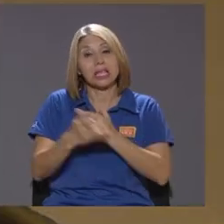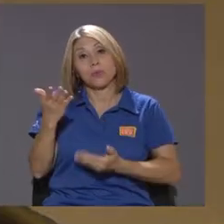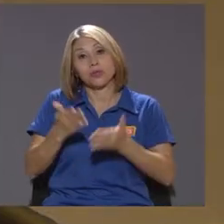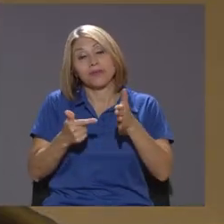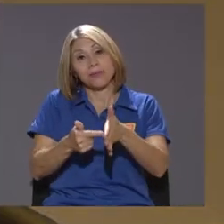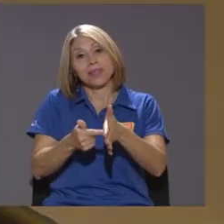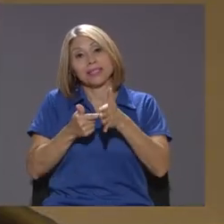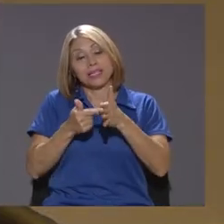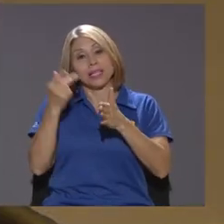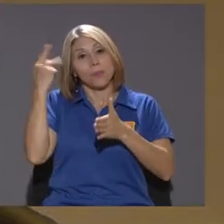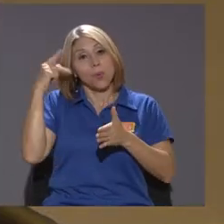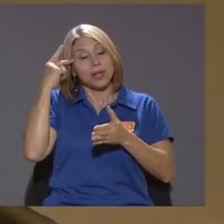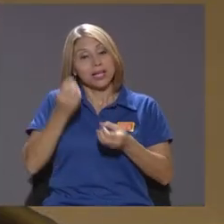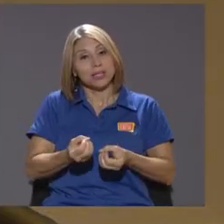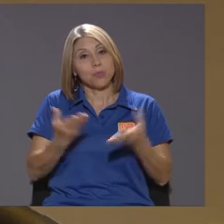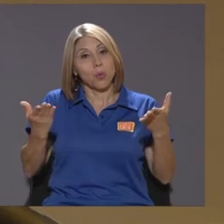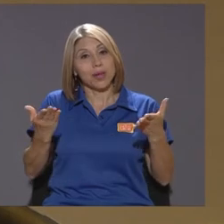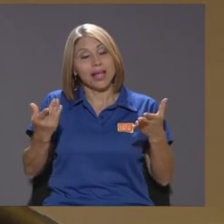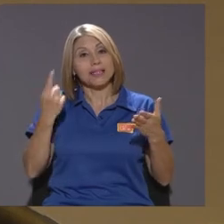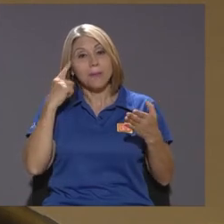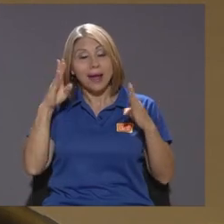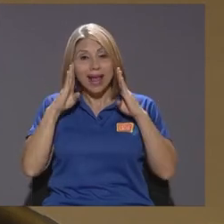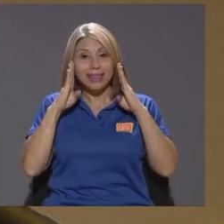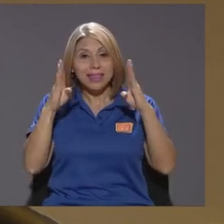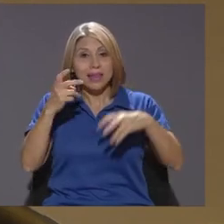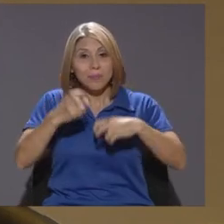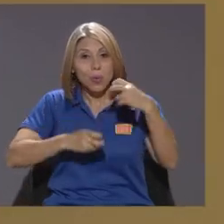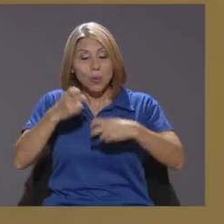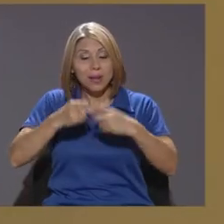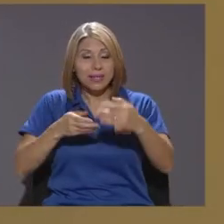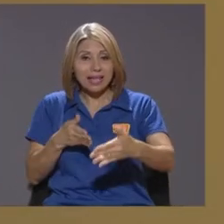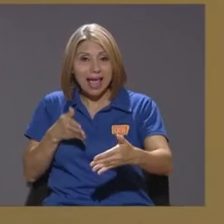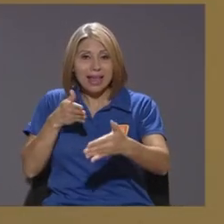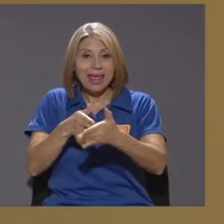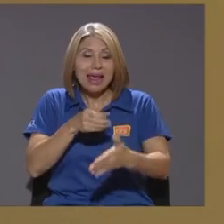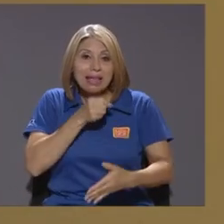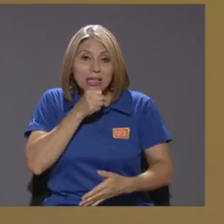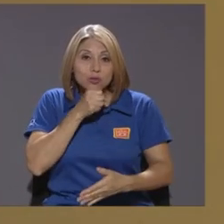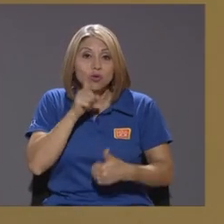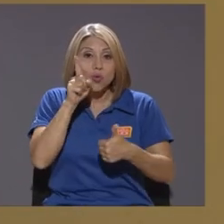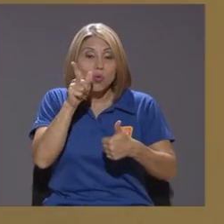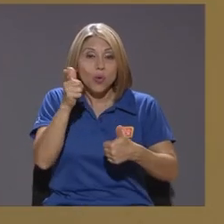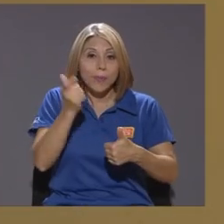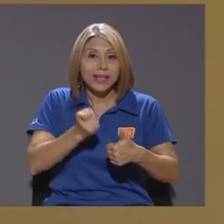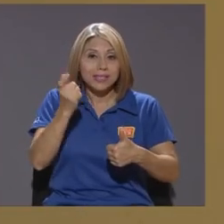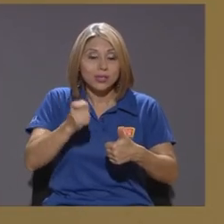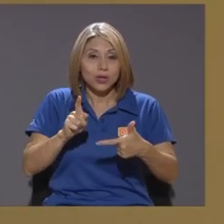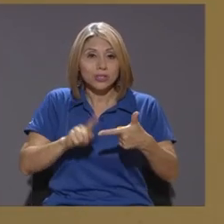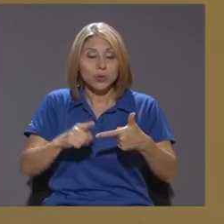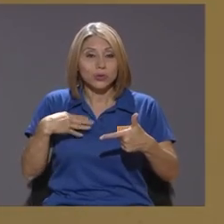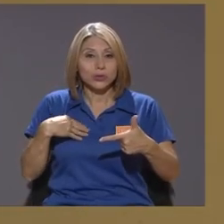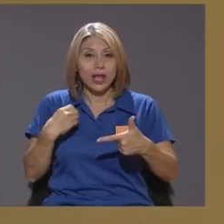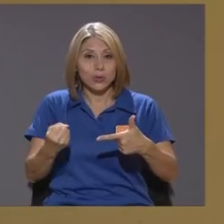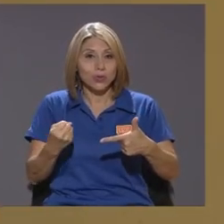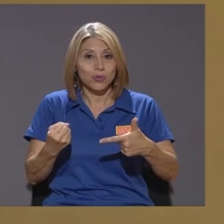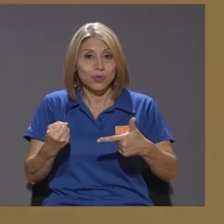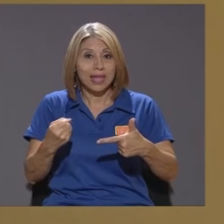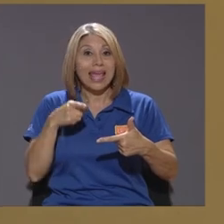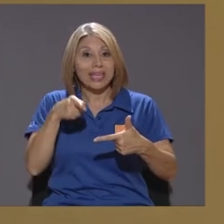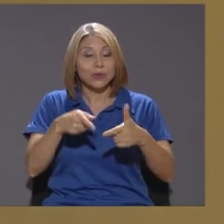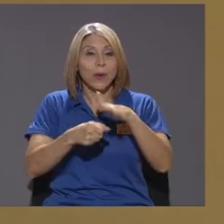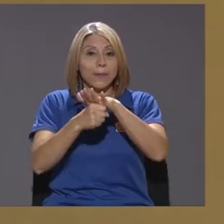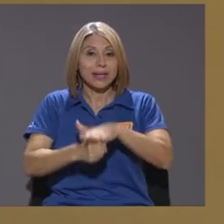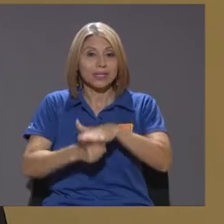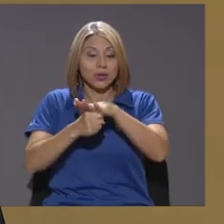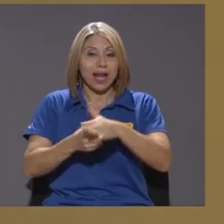destinadas a la atención de los problemas que más los aquejan uno de ellos va a ser pensiones el otro salud va a presionar las finanzas del